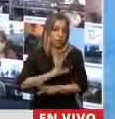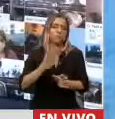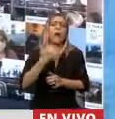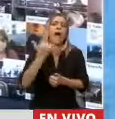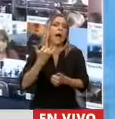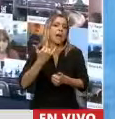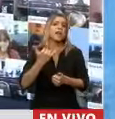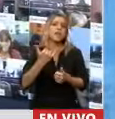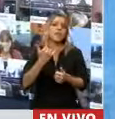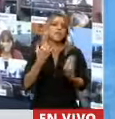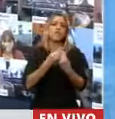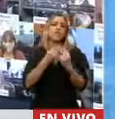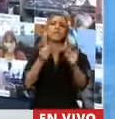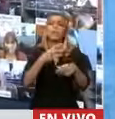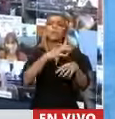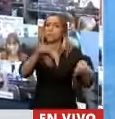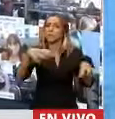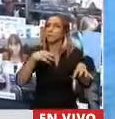privadas.